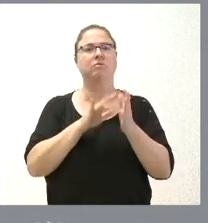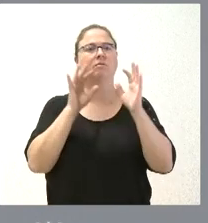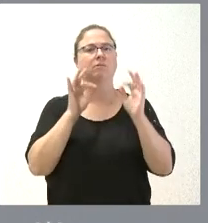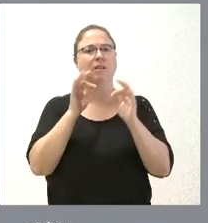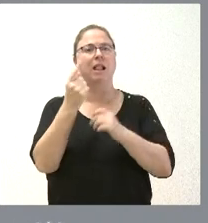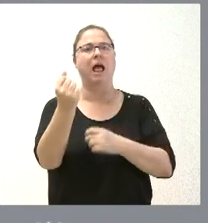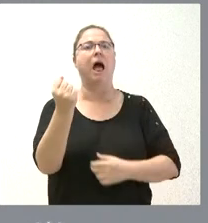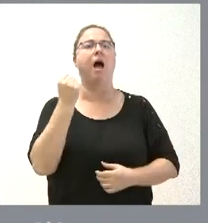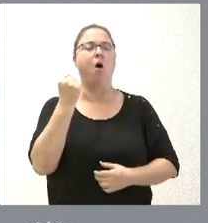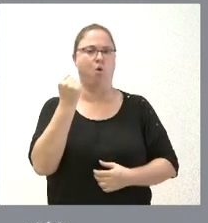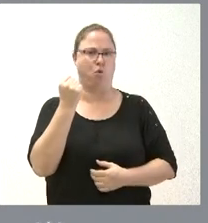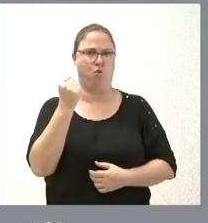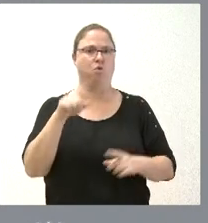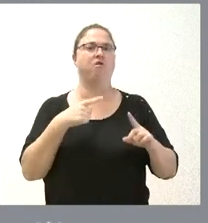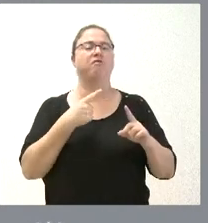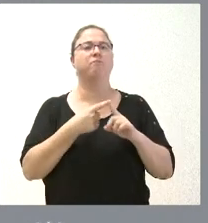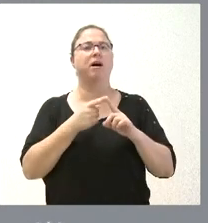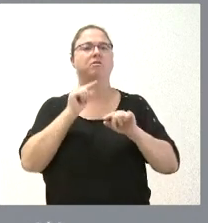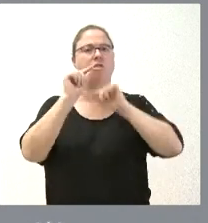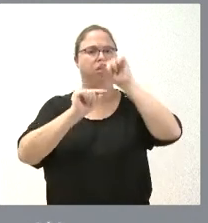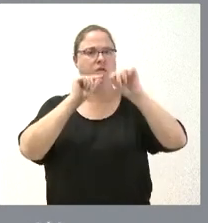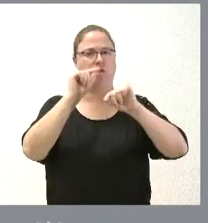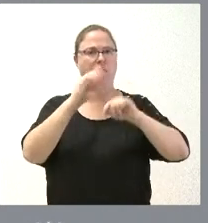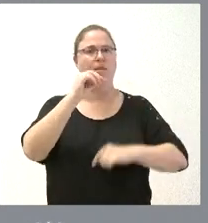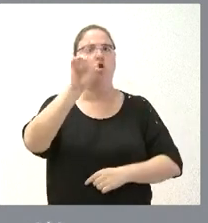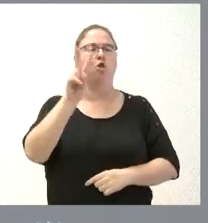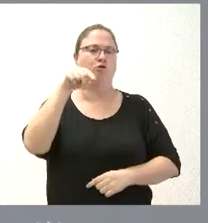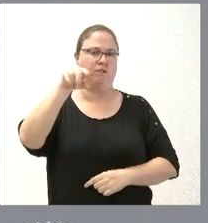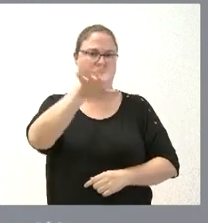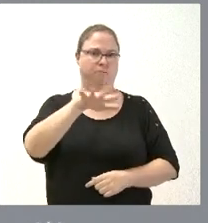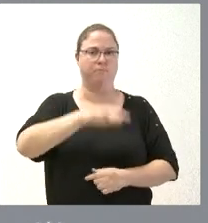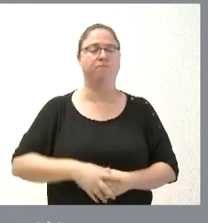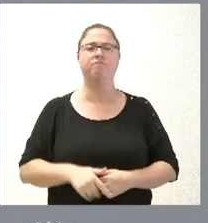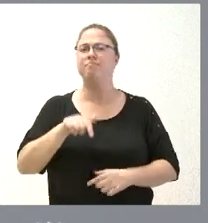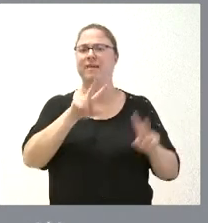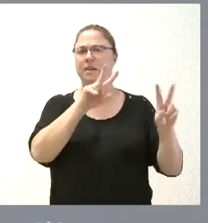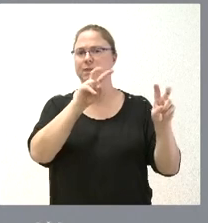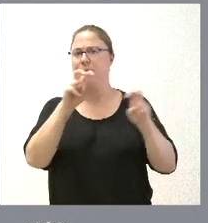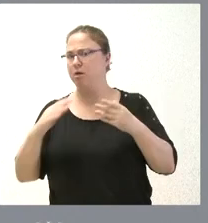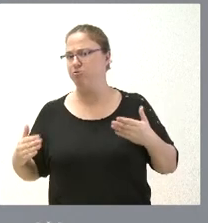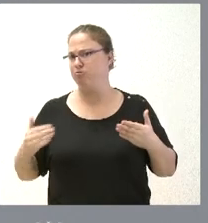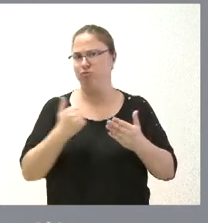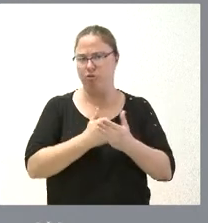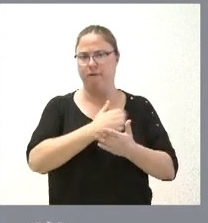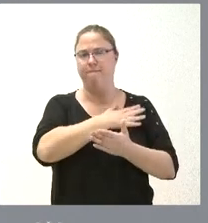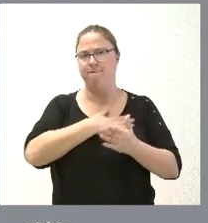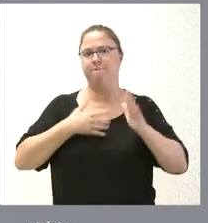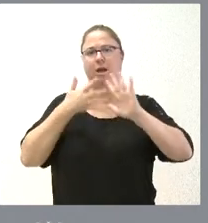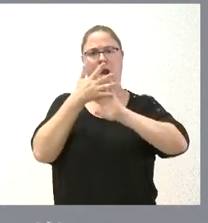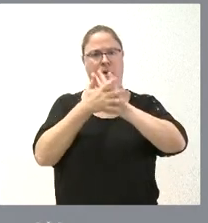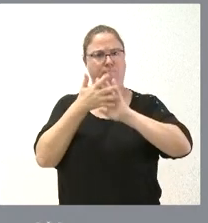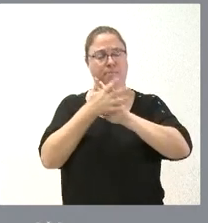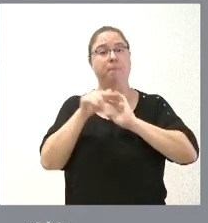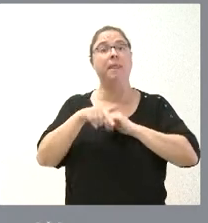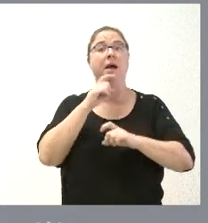ahorro energético y de emisiones de CO2 dentro de la comunidad. Estos son todos los asuntos que han sido objeto de tratamiento. Les